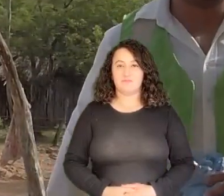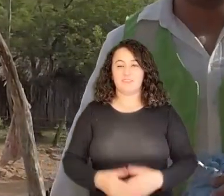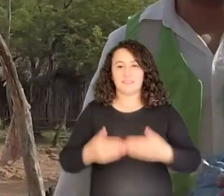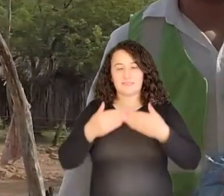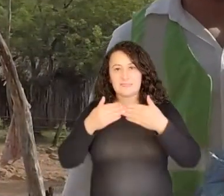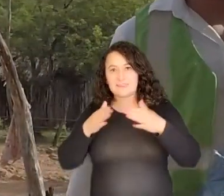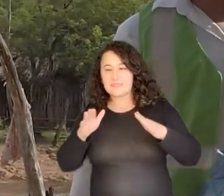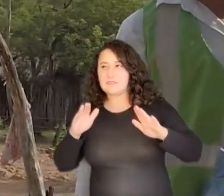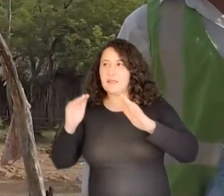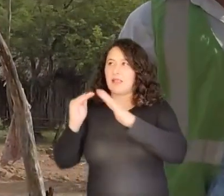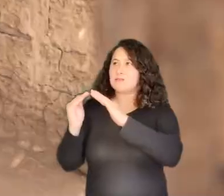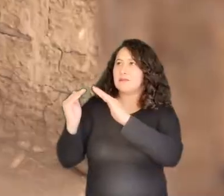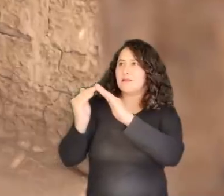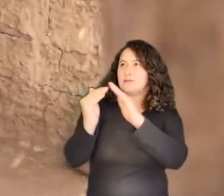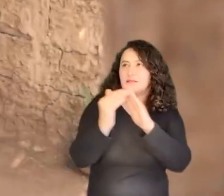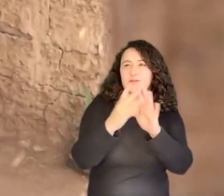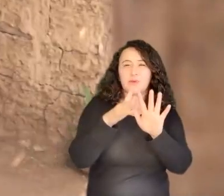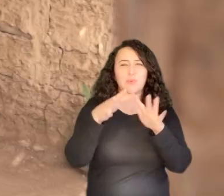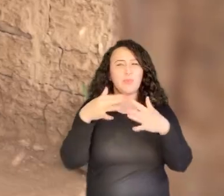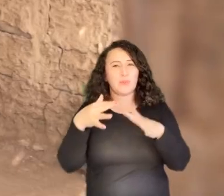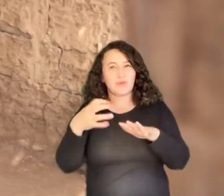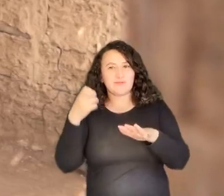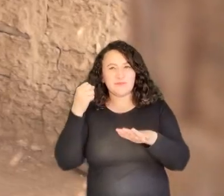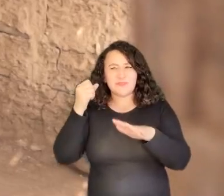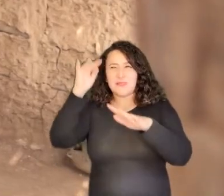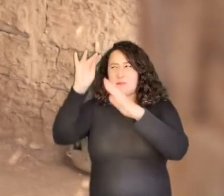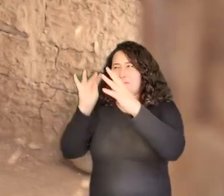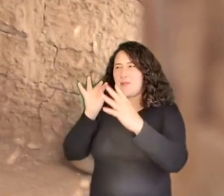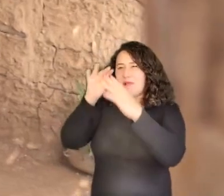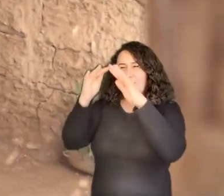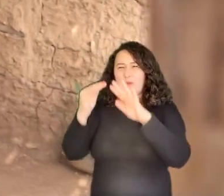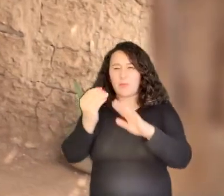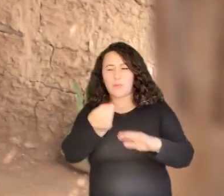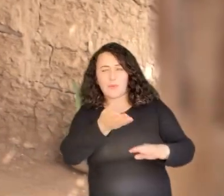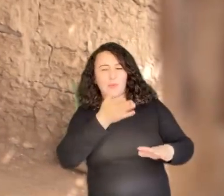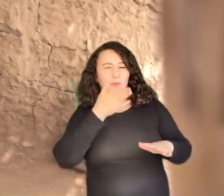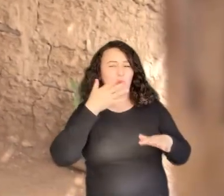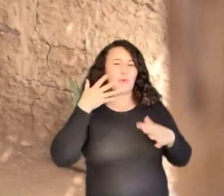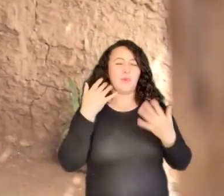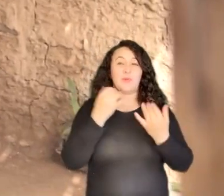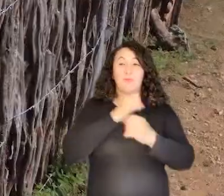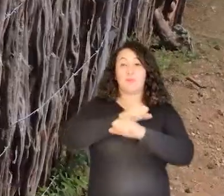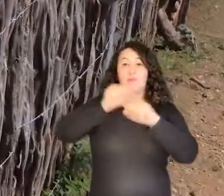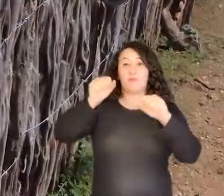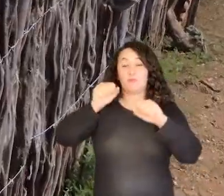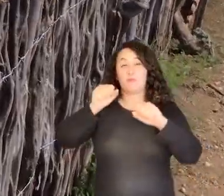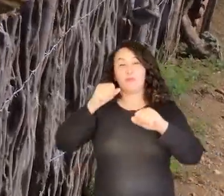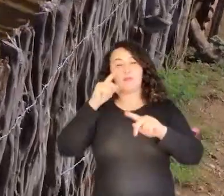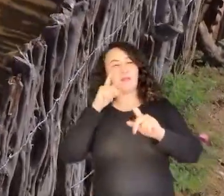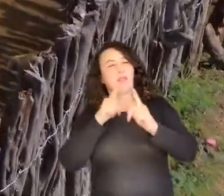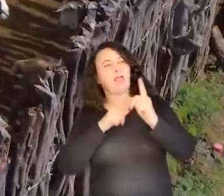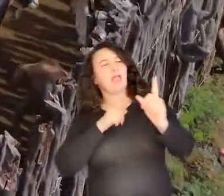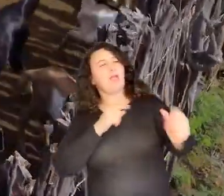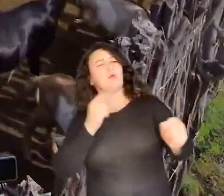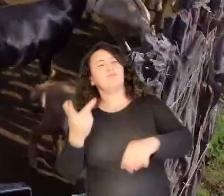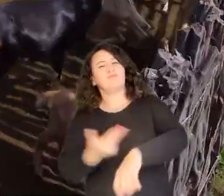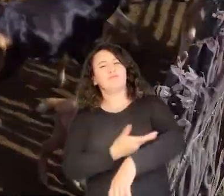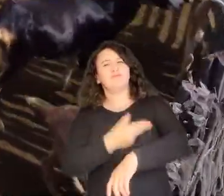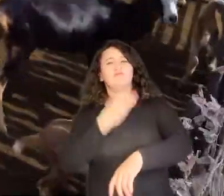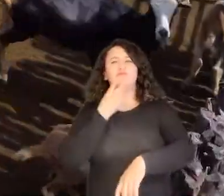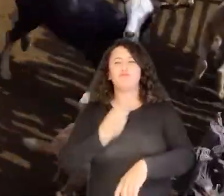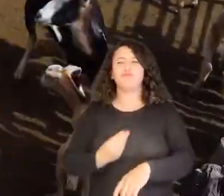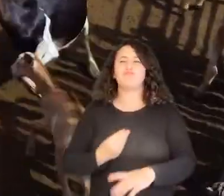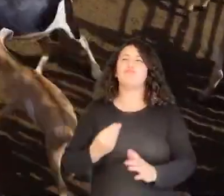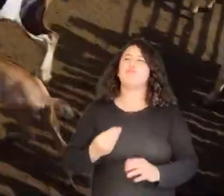Nos abrimos paso entre las casas de adobe y sus techos de paja entre el aliento contenido de la brisa mañanera. A lo lejos, las ovejas y cabras balan